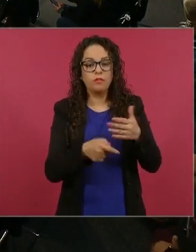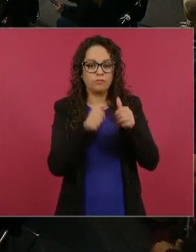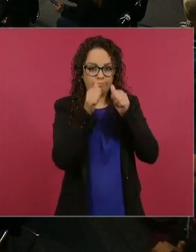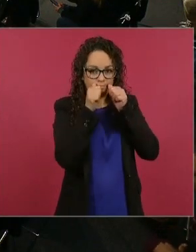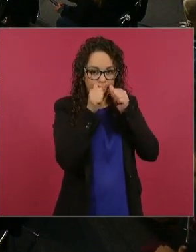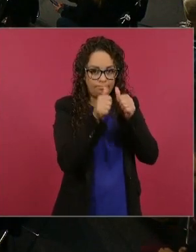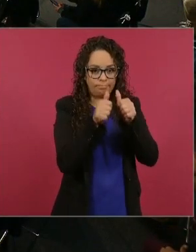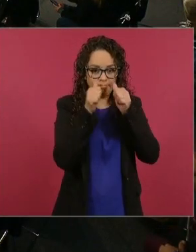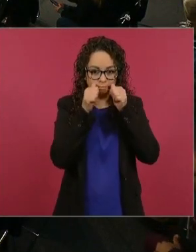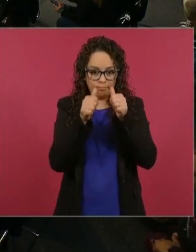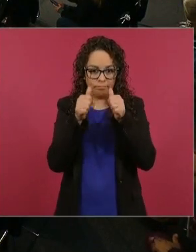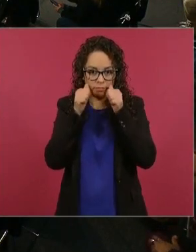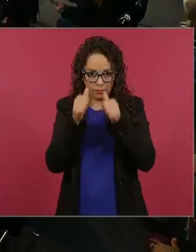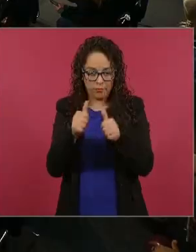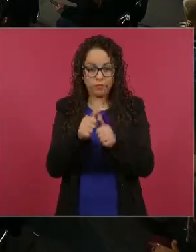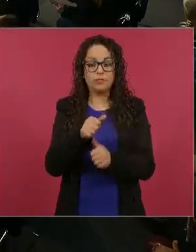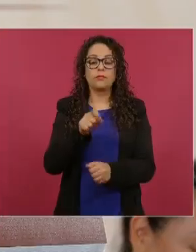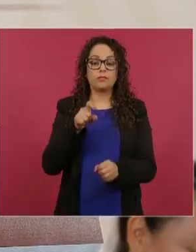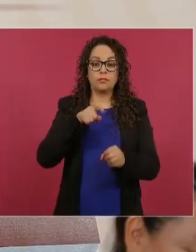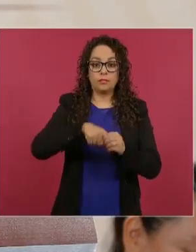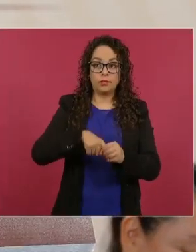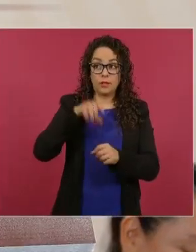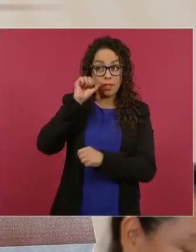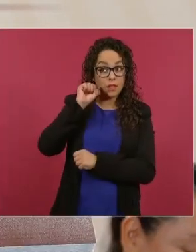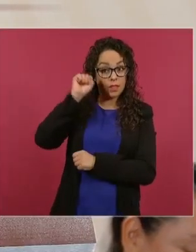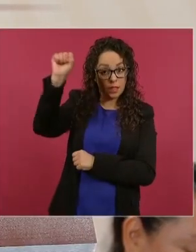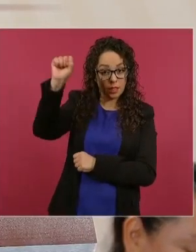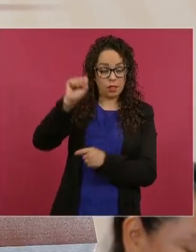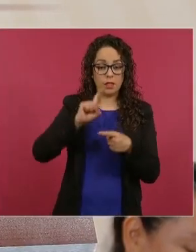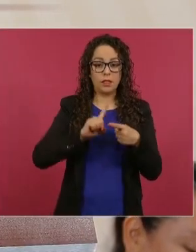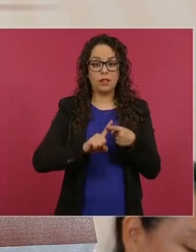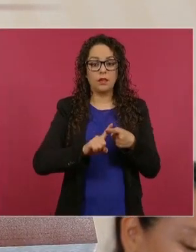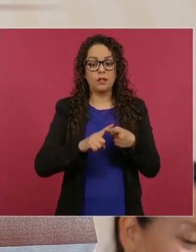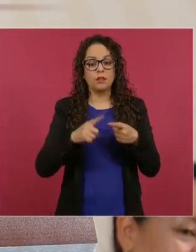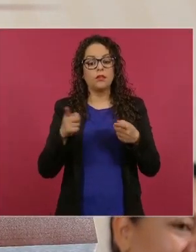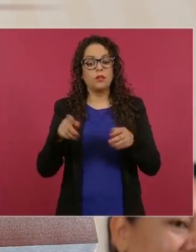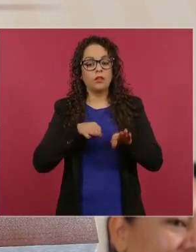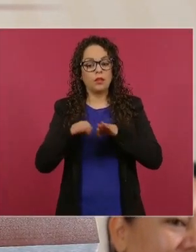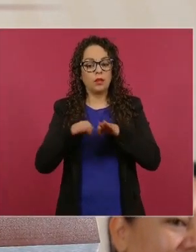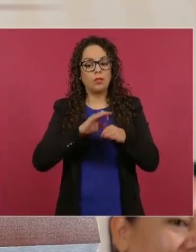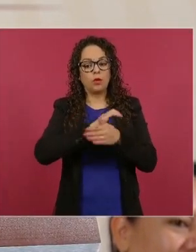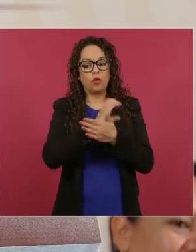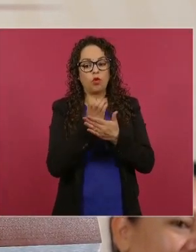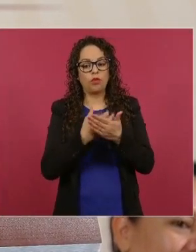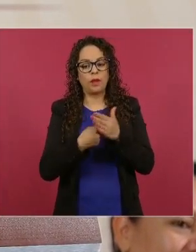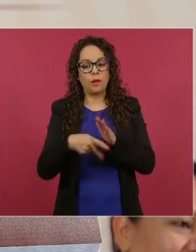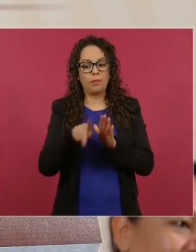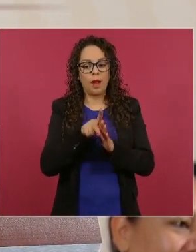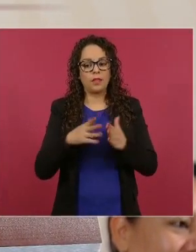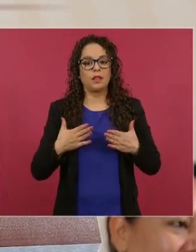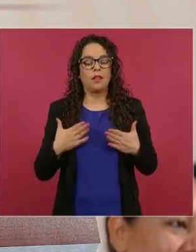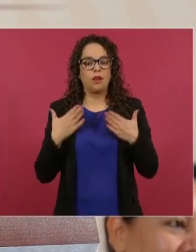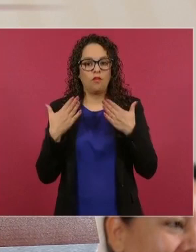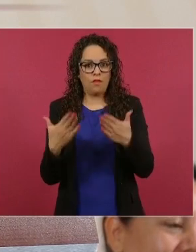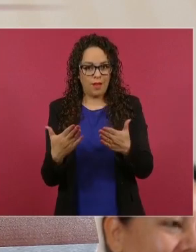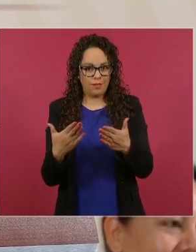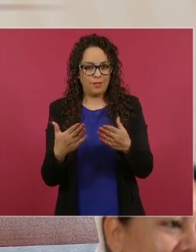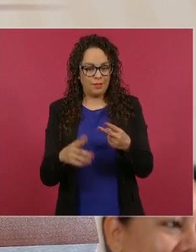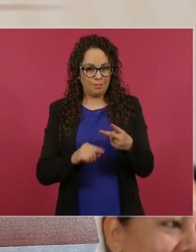trabajadores sindicalizados como a los trabajadores de confianza, se les va